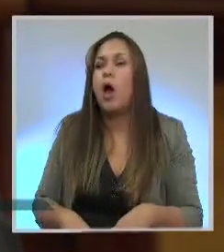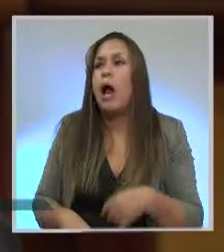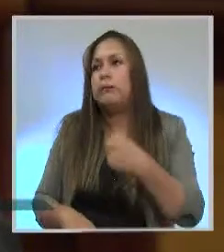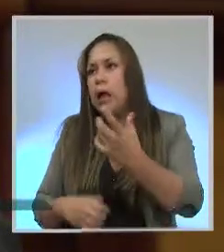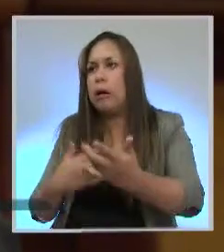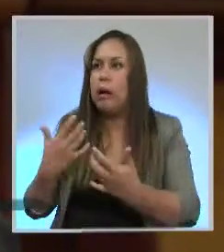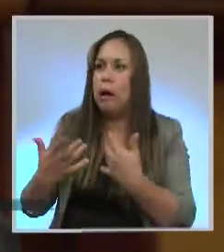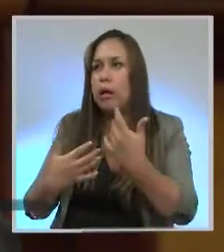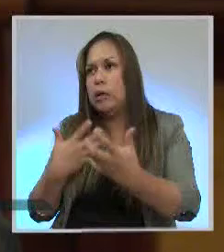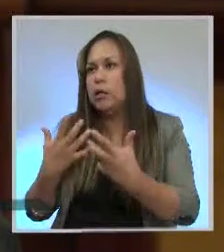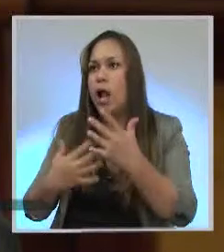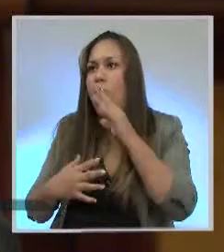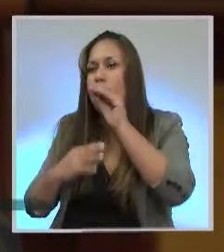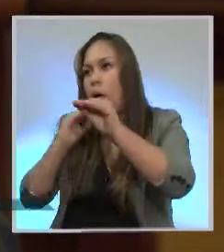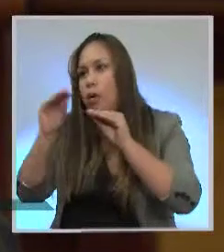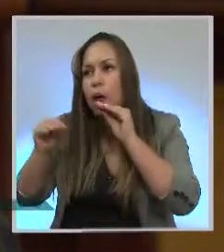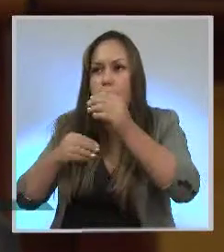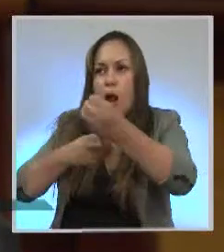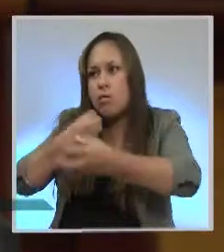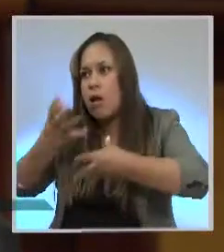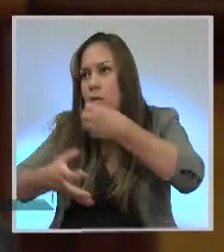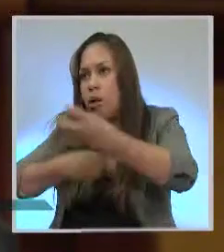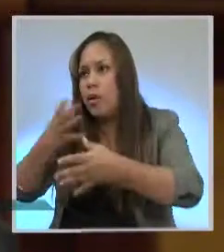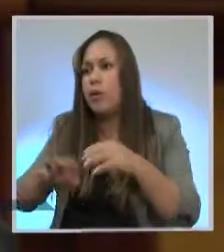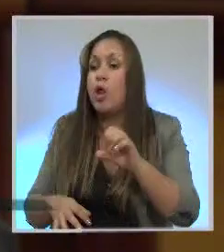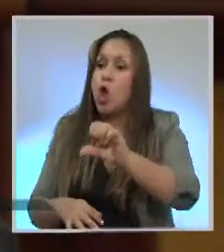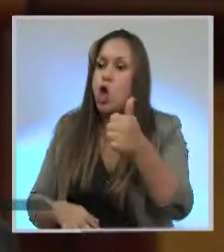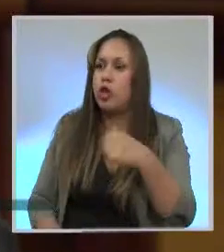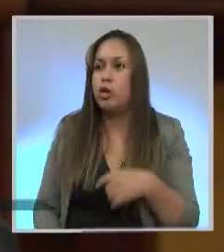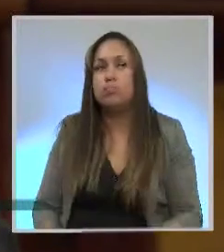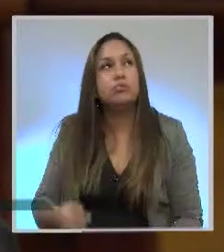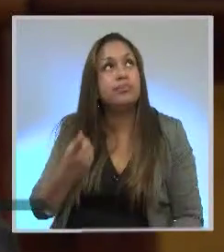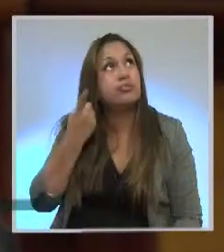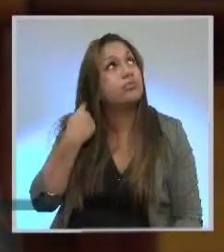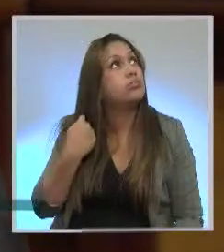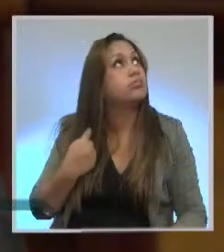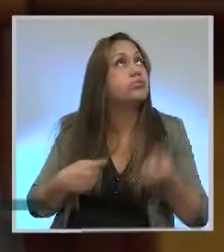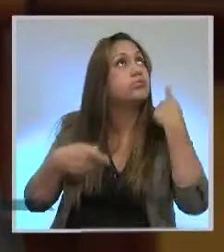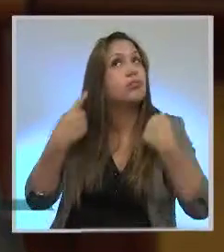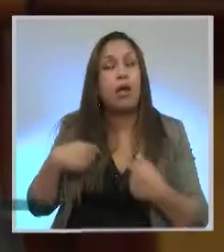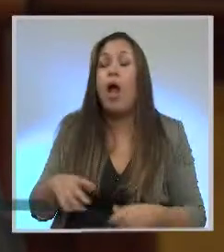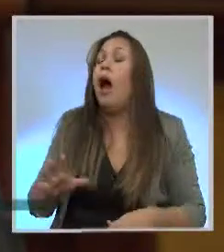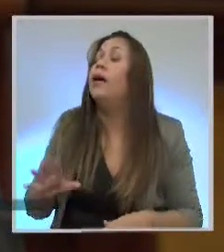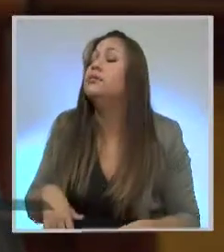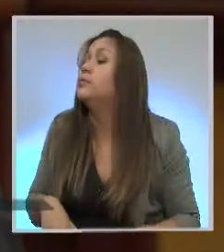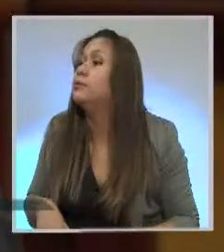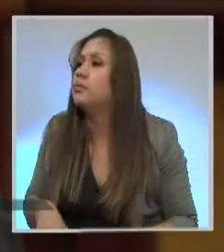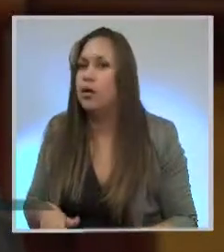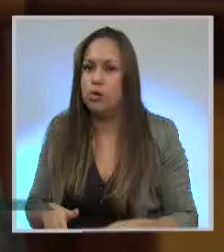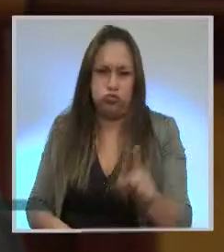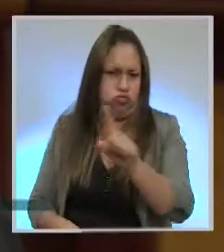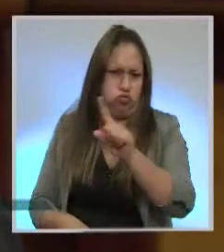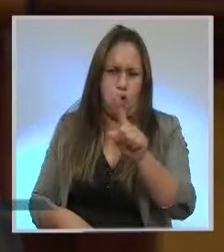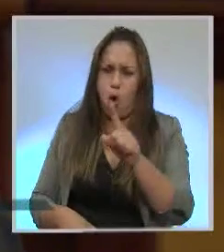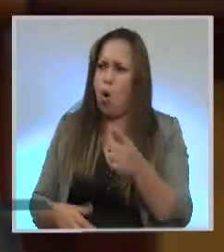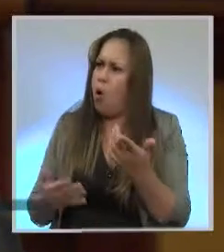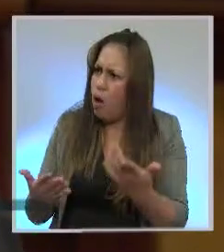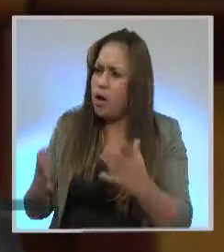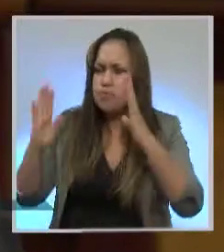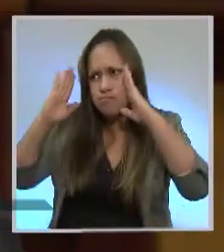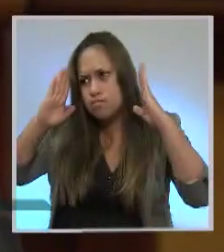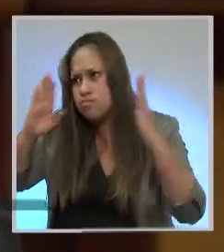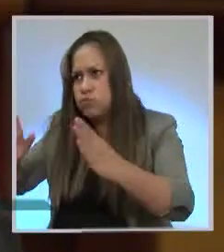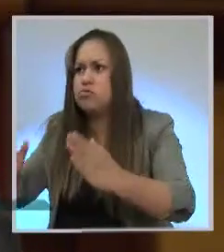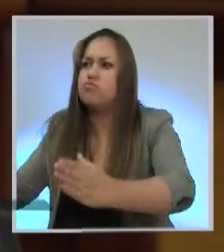incluyan todos los temas que afectan últimamente a la sociedad ecuatoriana. Yo creo que si se va a dialogar, no solamente